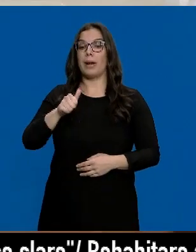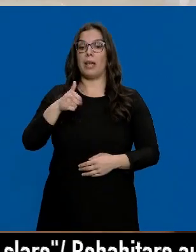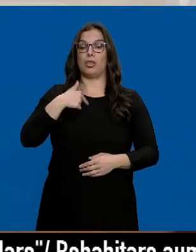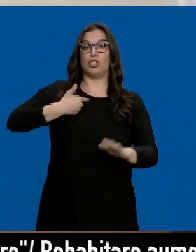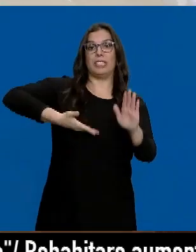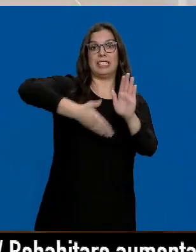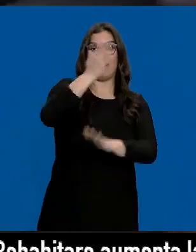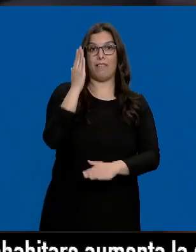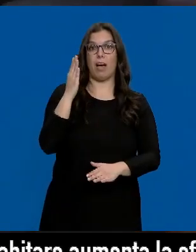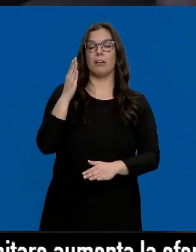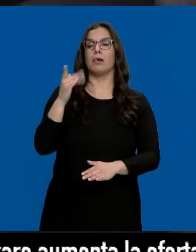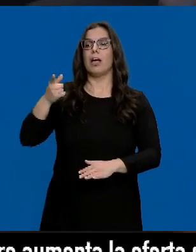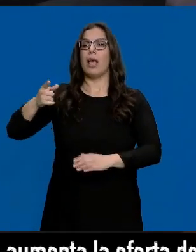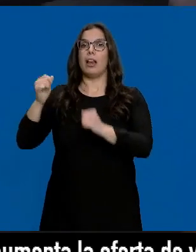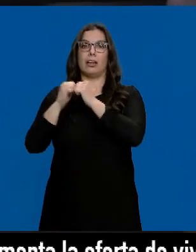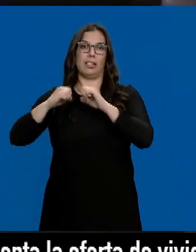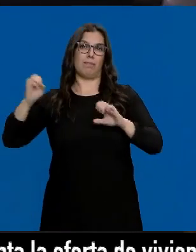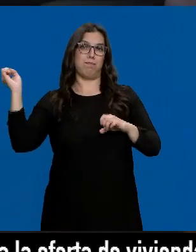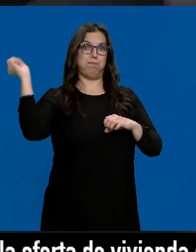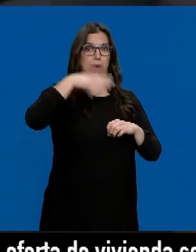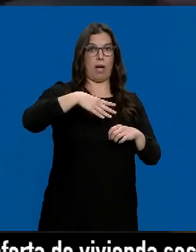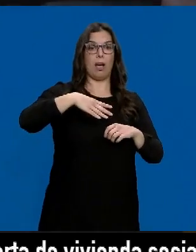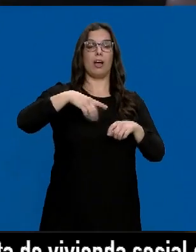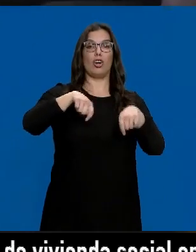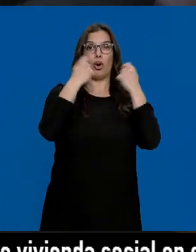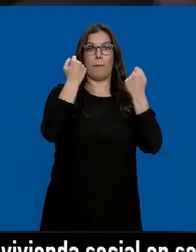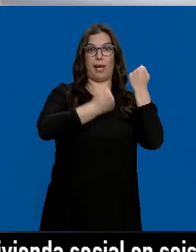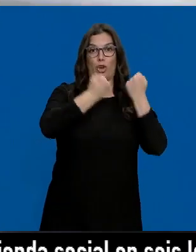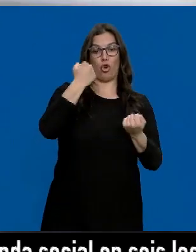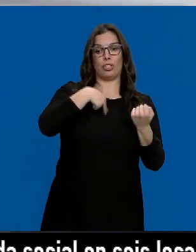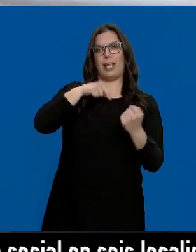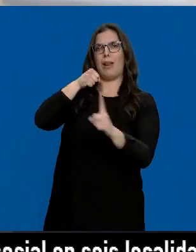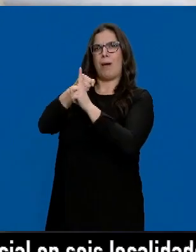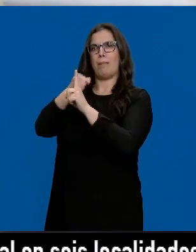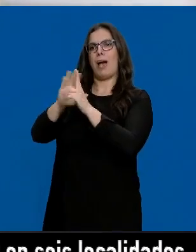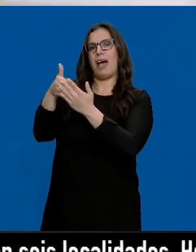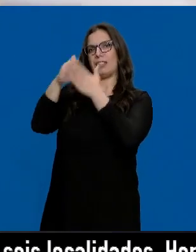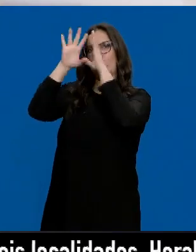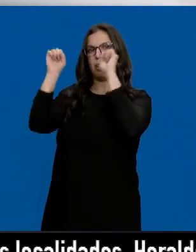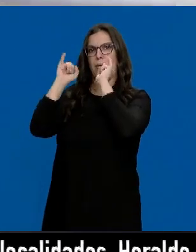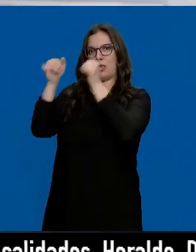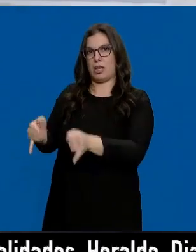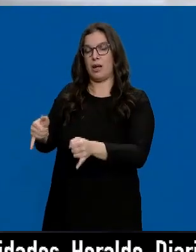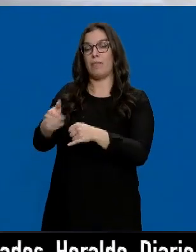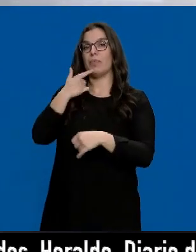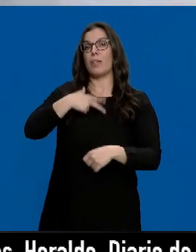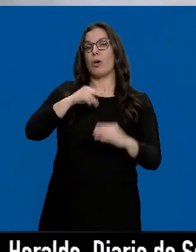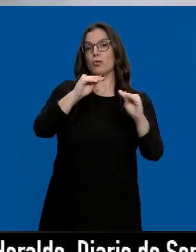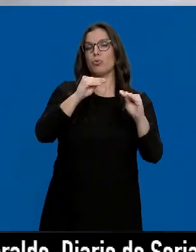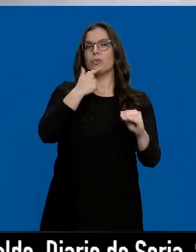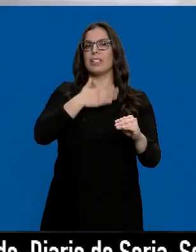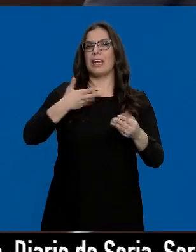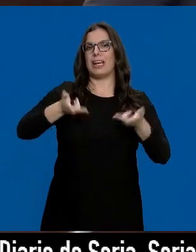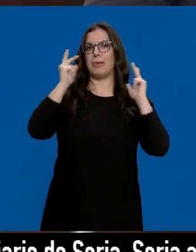vehículo y que no quiso causarle la muerte. Su abogado ha pedido su puesta en libertad por tratarse de un homicidio imprudente. La